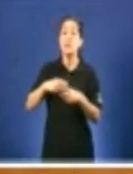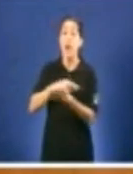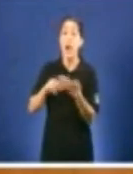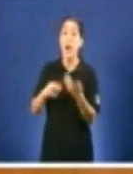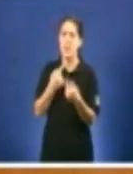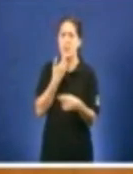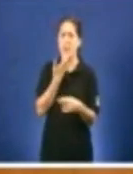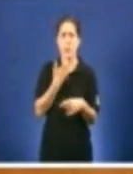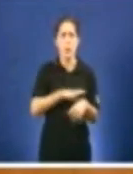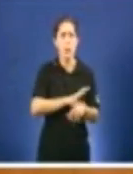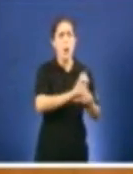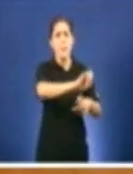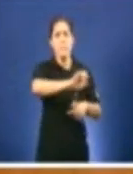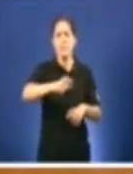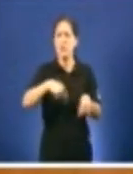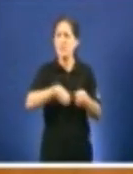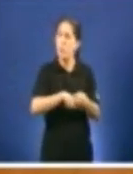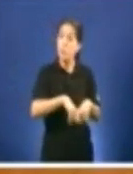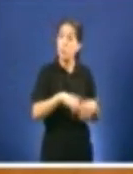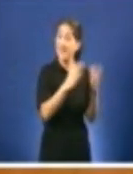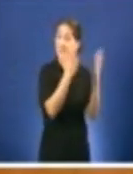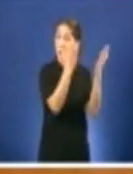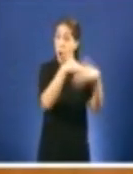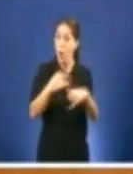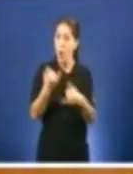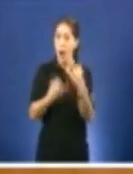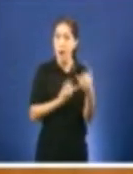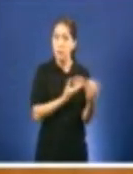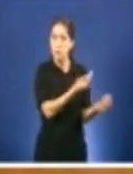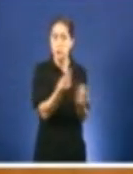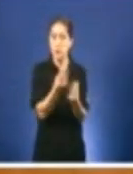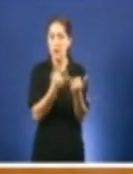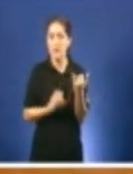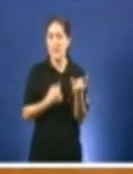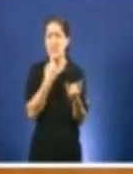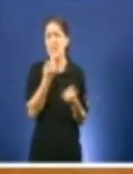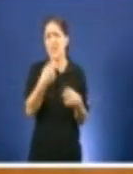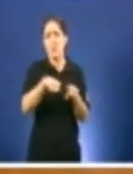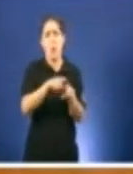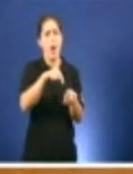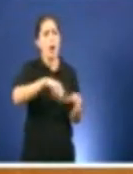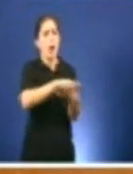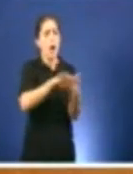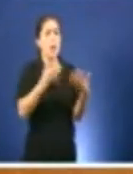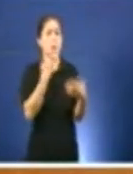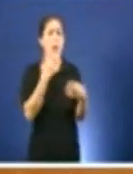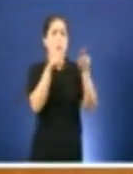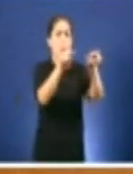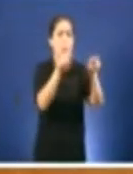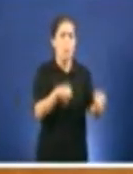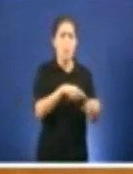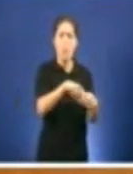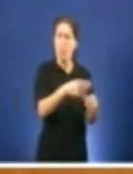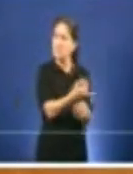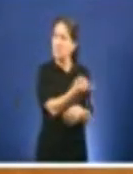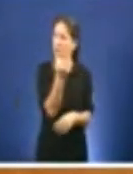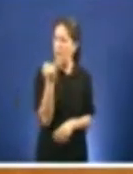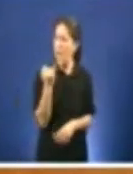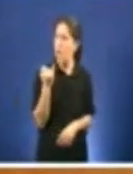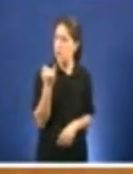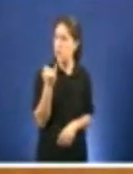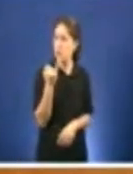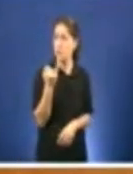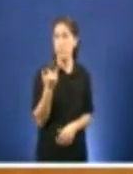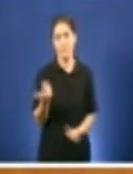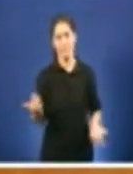número de persoas en fogar na Galiza, só selle ocurre decir que en Galiza hai plazas disponibles nos albergues. Se isto é todo o que ten que